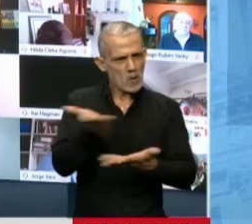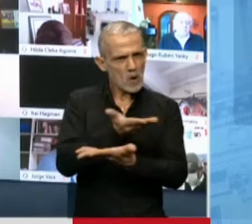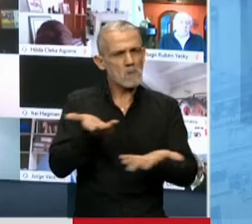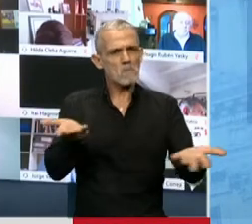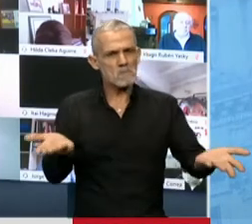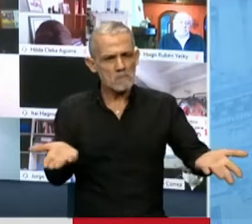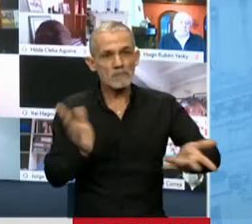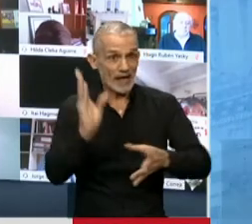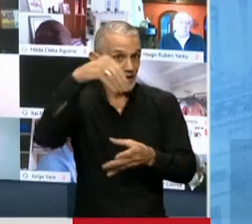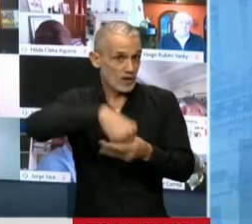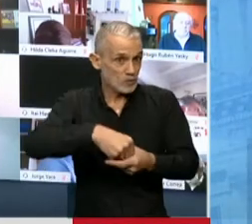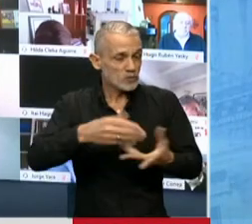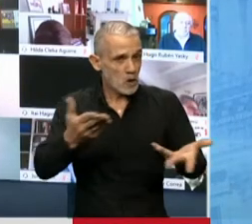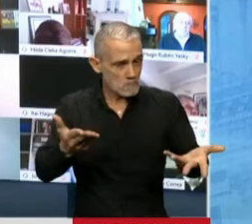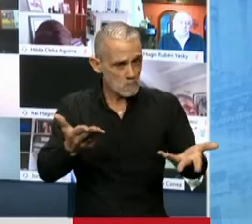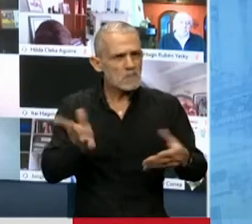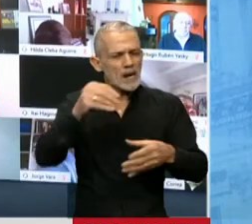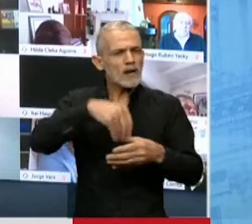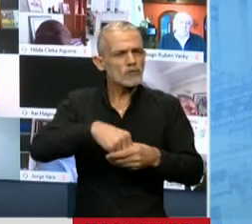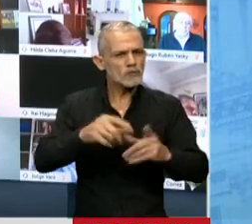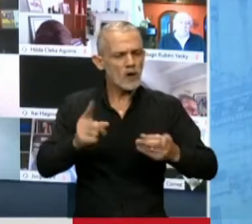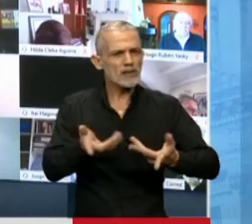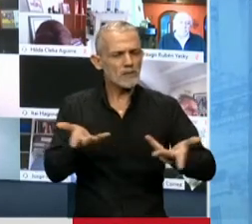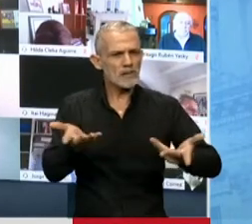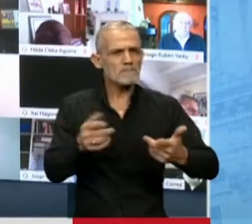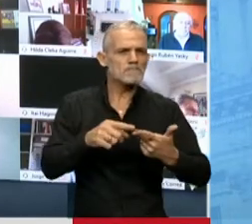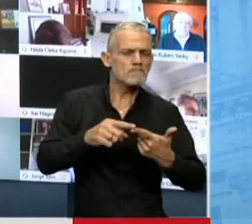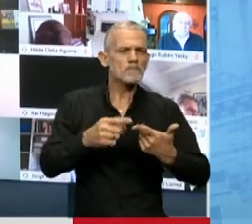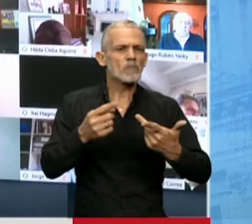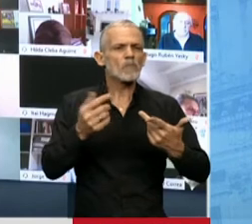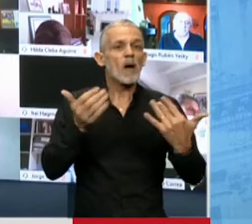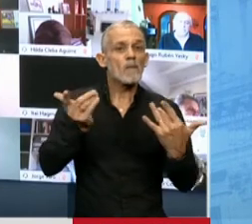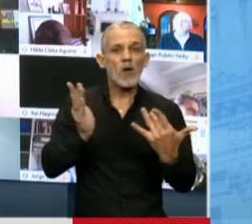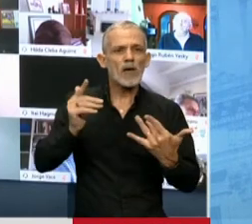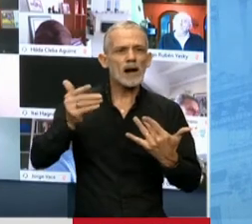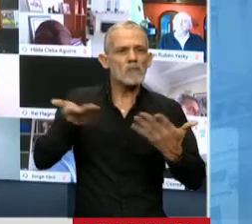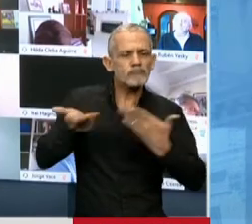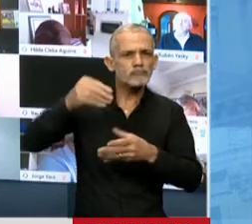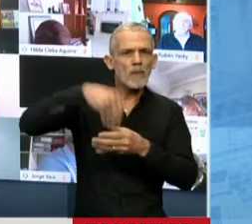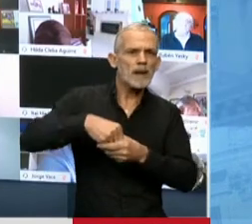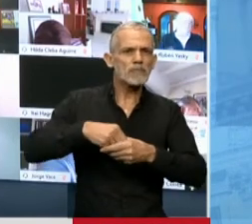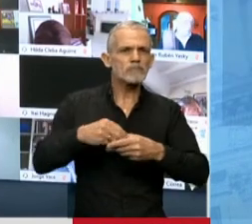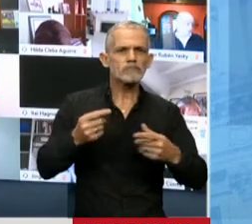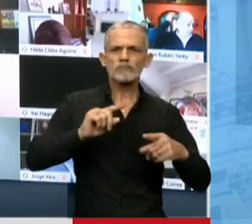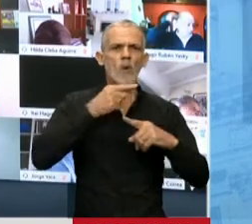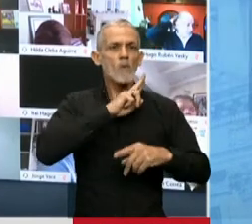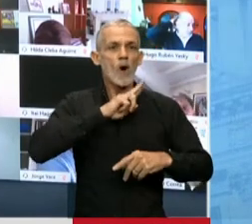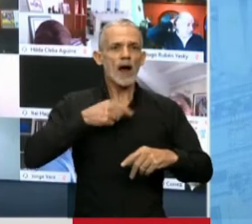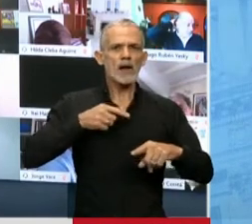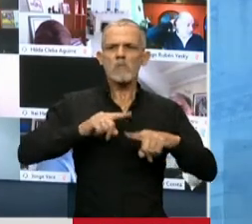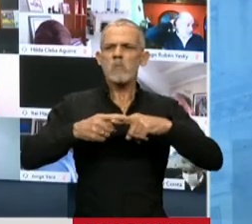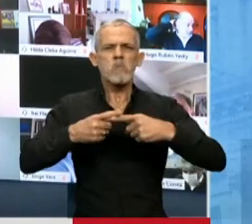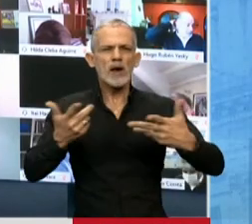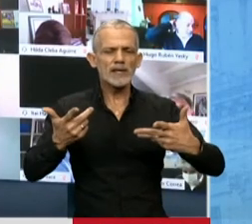la inclusión, la inclusión, el poder participar en política, las mujeres